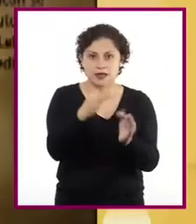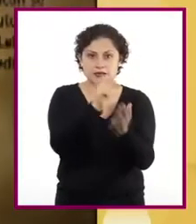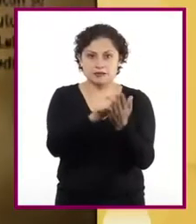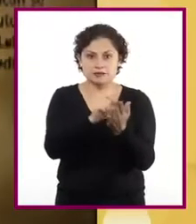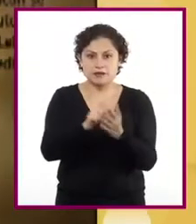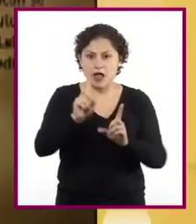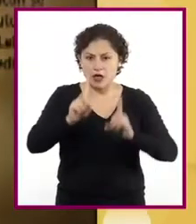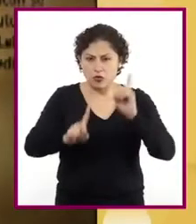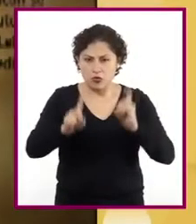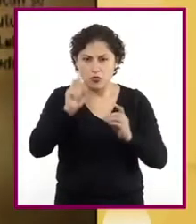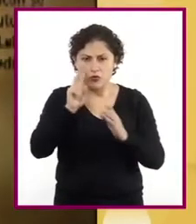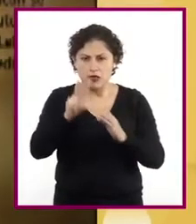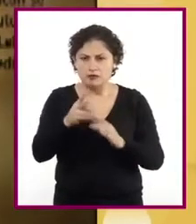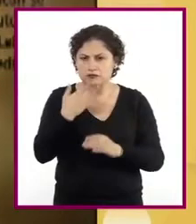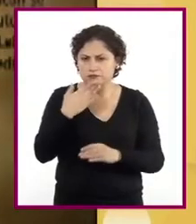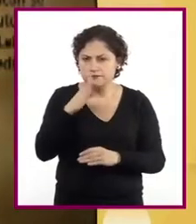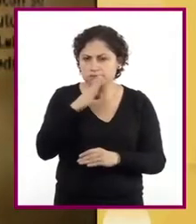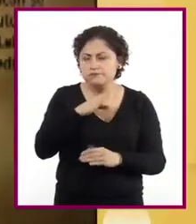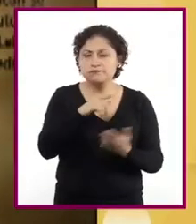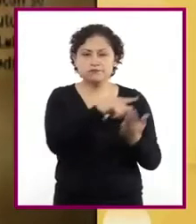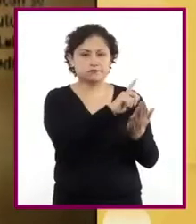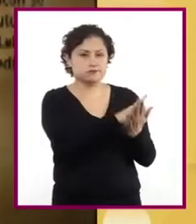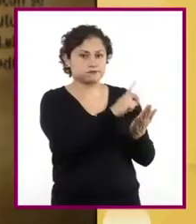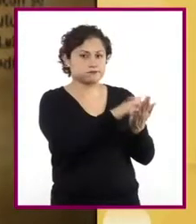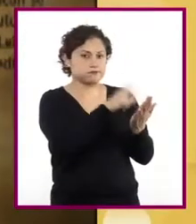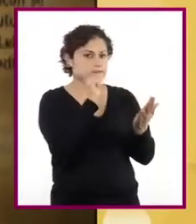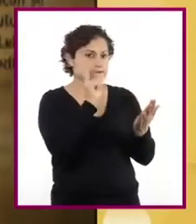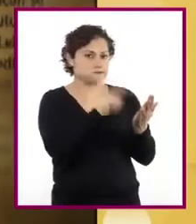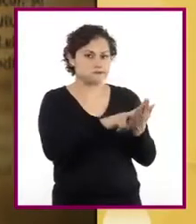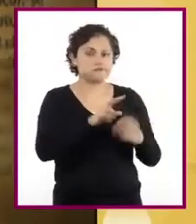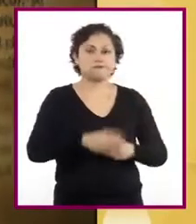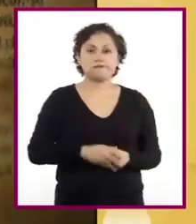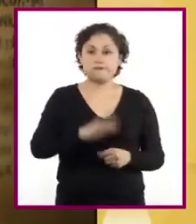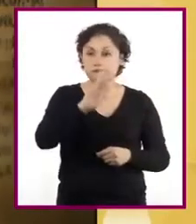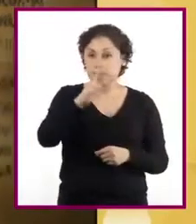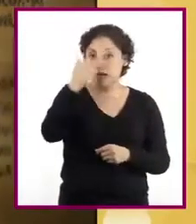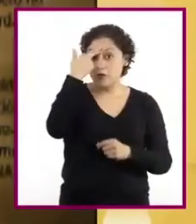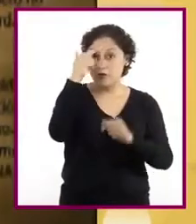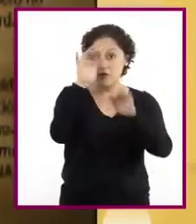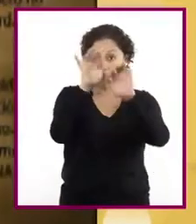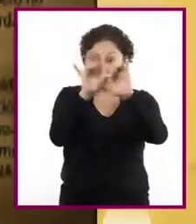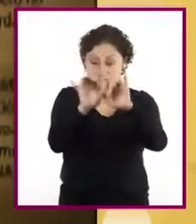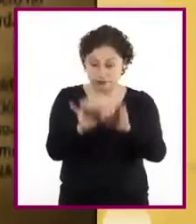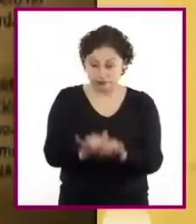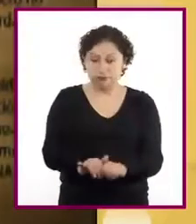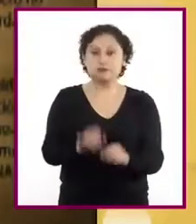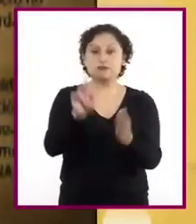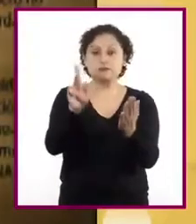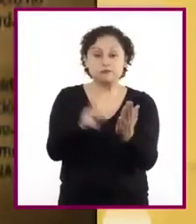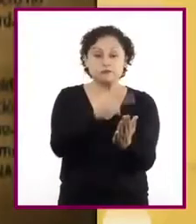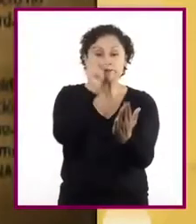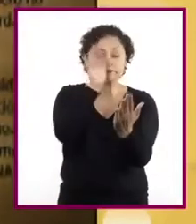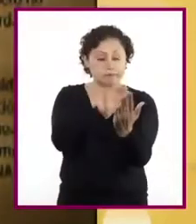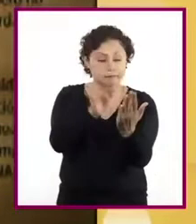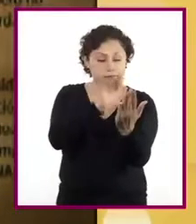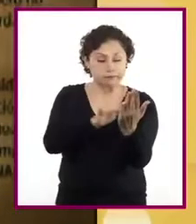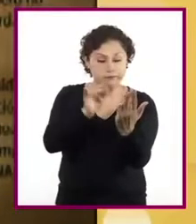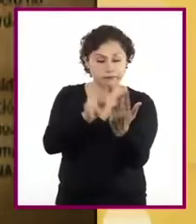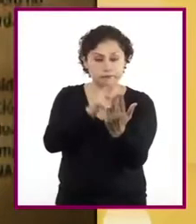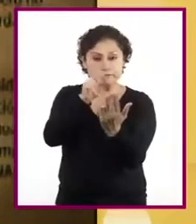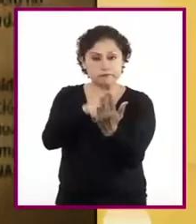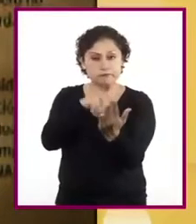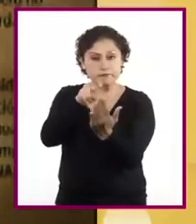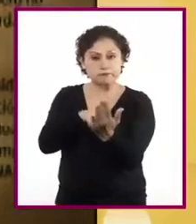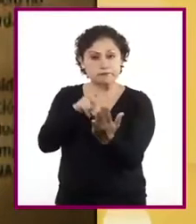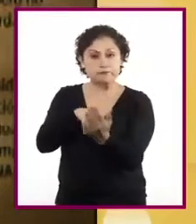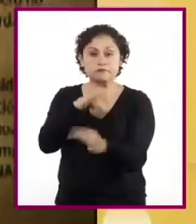consultando en un diccionario. Recuerda que un texto necesita varias lecturas antes de estar listo. Revisa